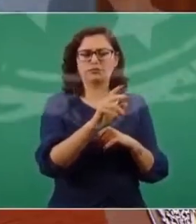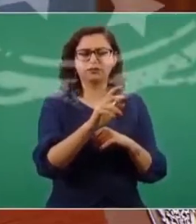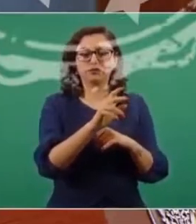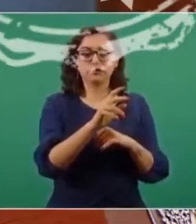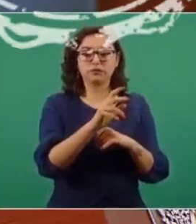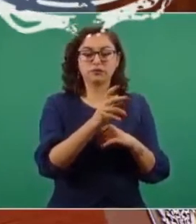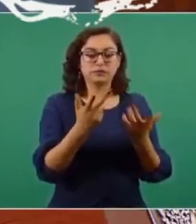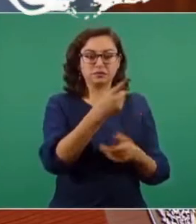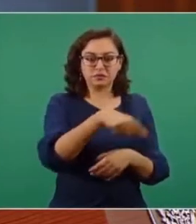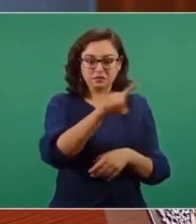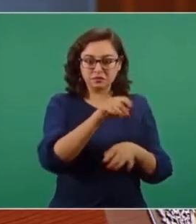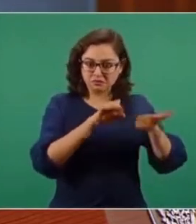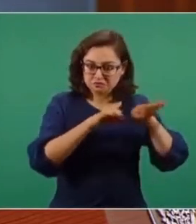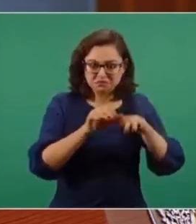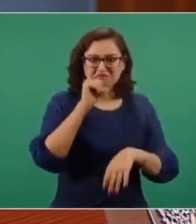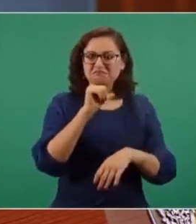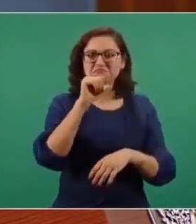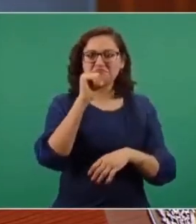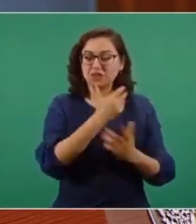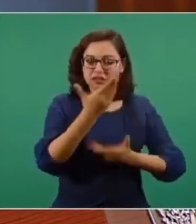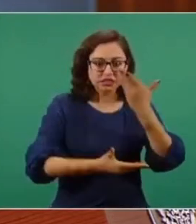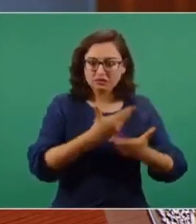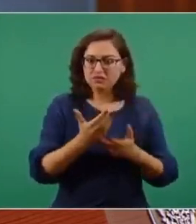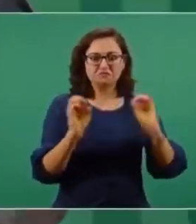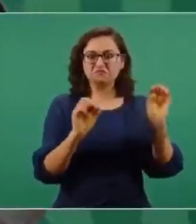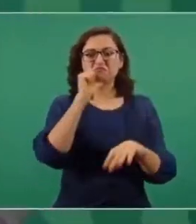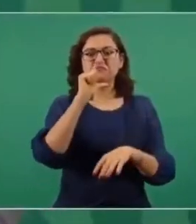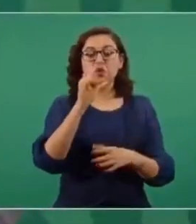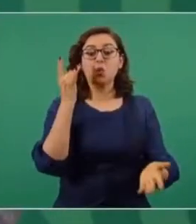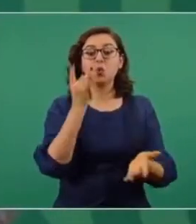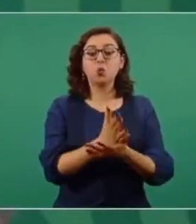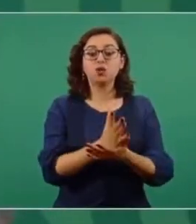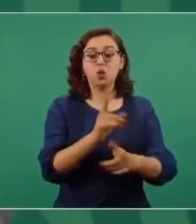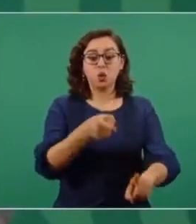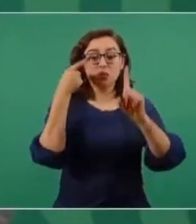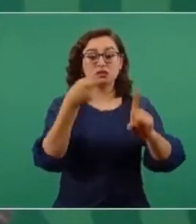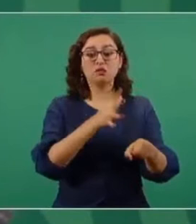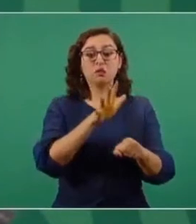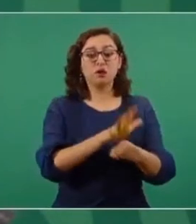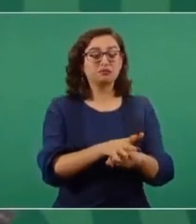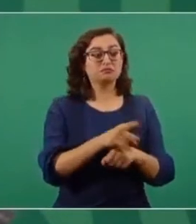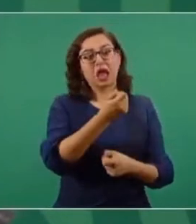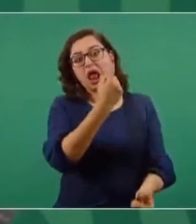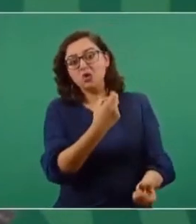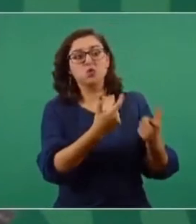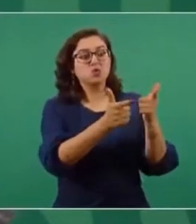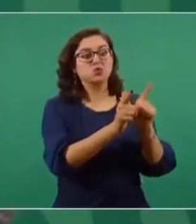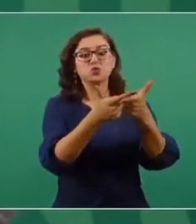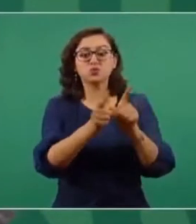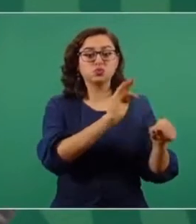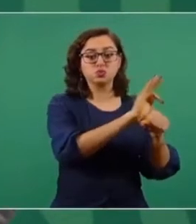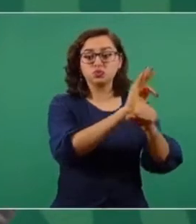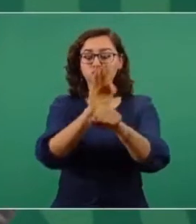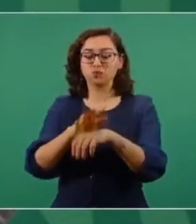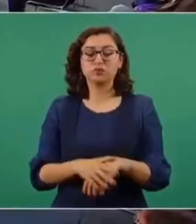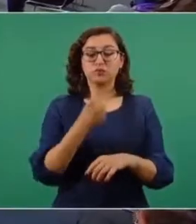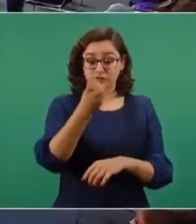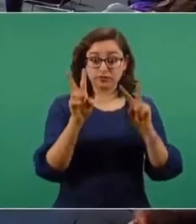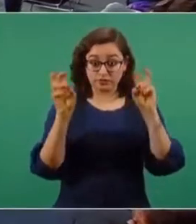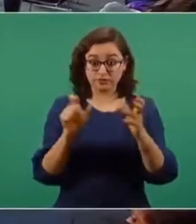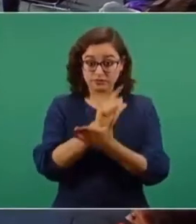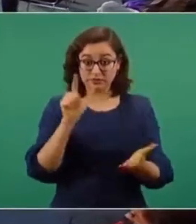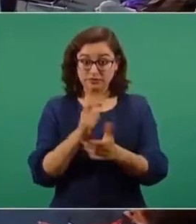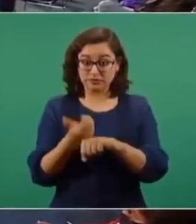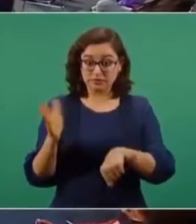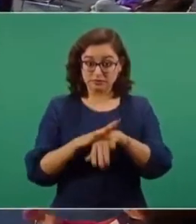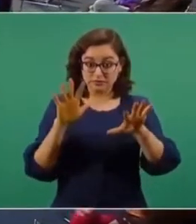No tienen como función servir al pueblo, sino proteger a minorías. ¿En eso consistiría la reforma? Sí, en eso